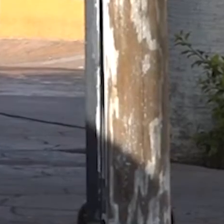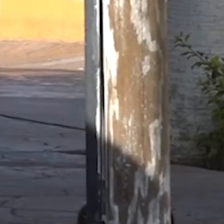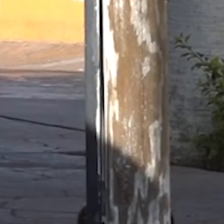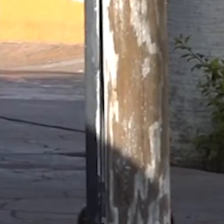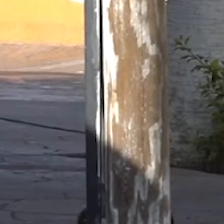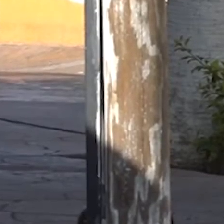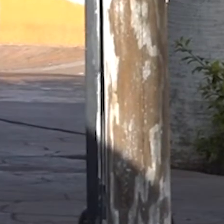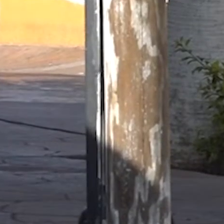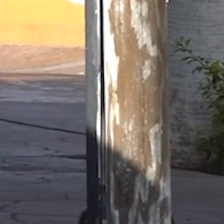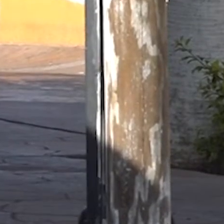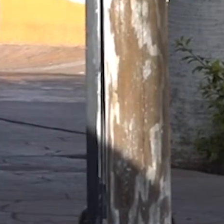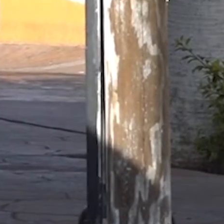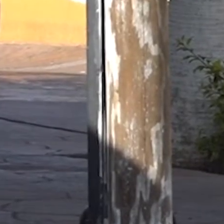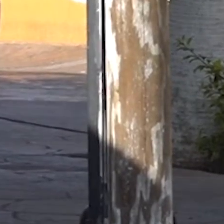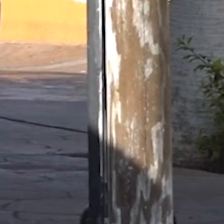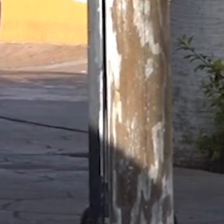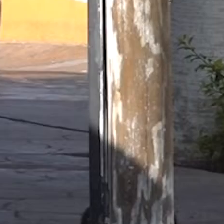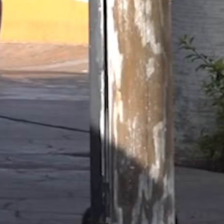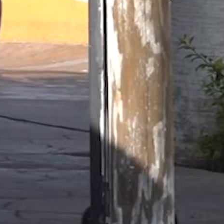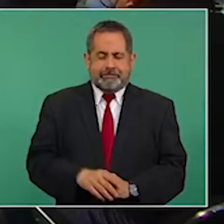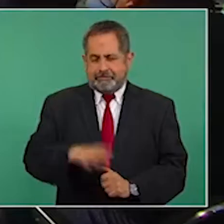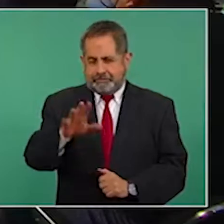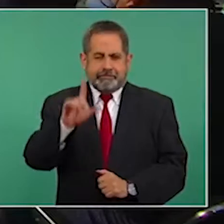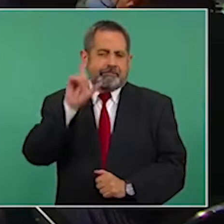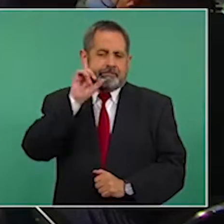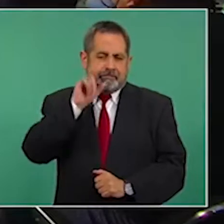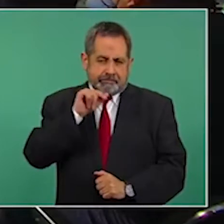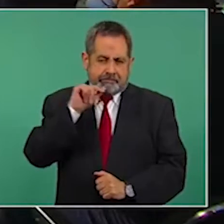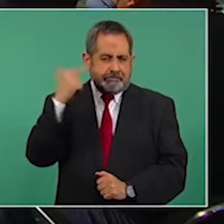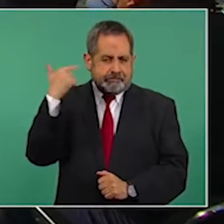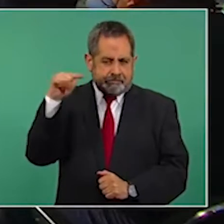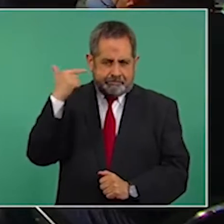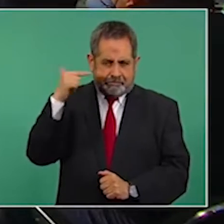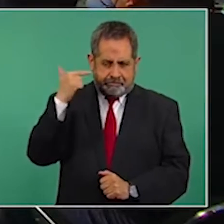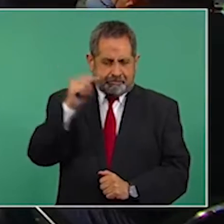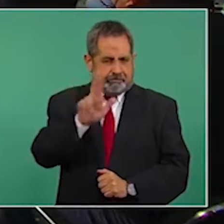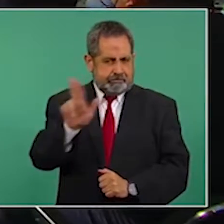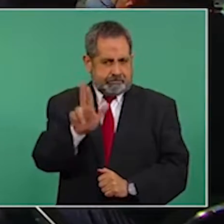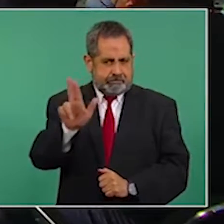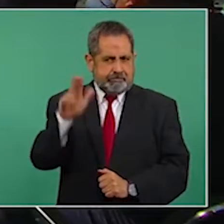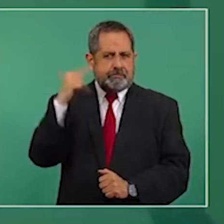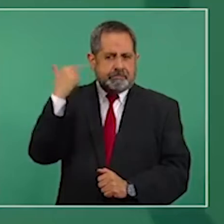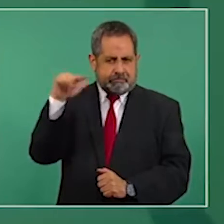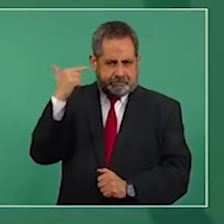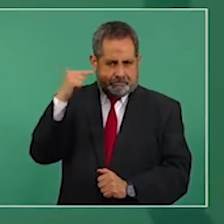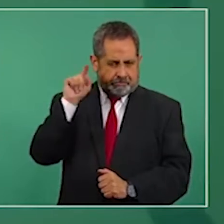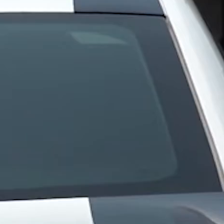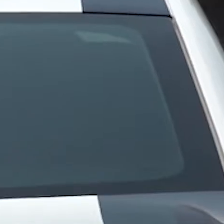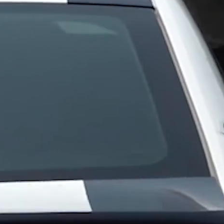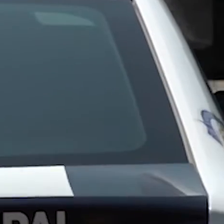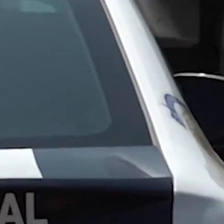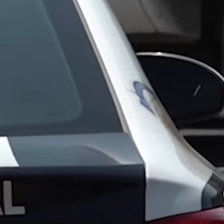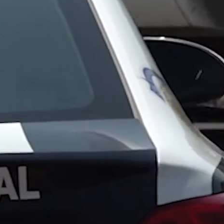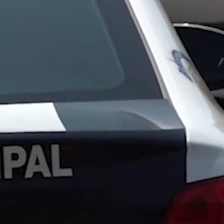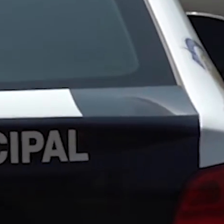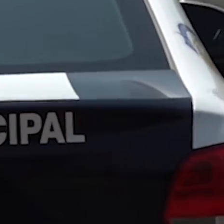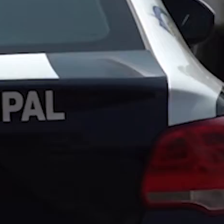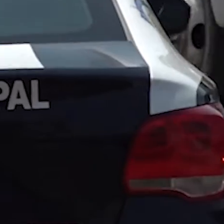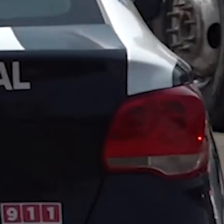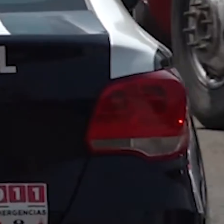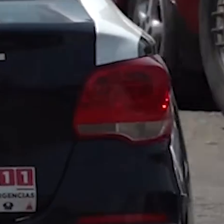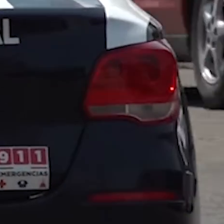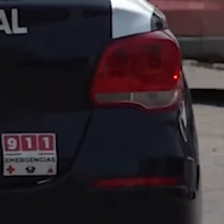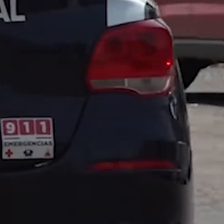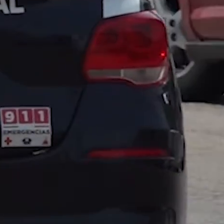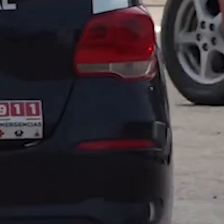habría anunciado una conferencia matutina desde este municipio. Durante su conferencia desde la Ciudad de México, explicó que esta visita pertenece a una gira que